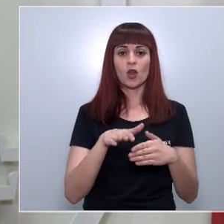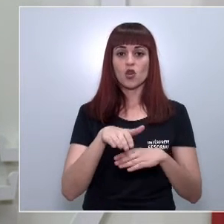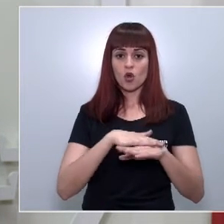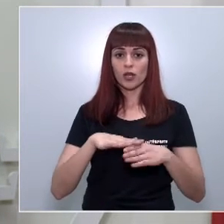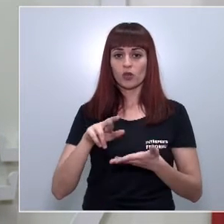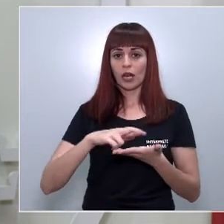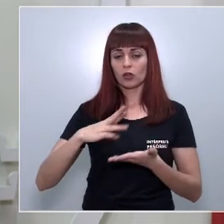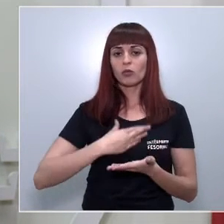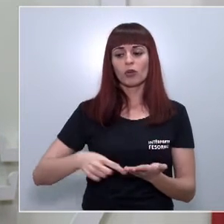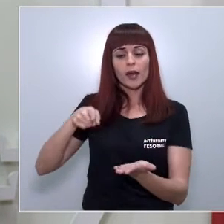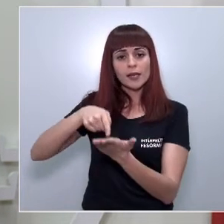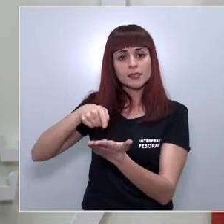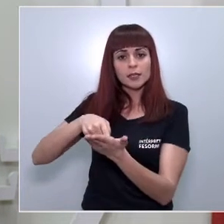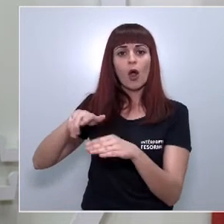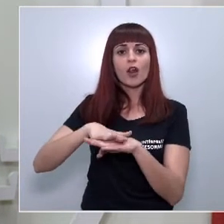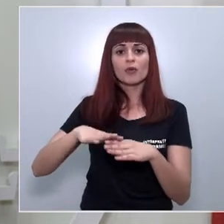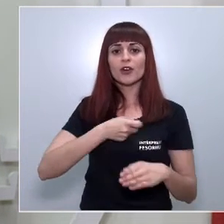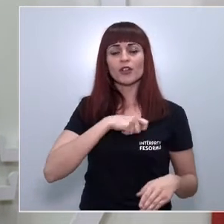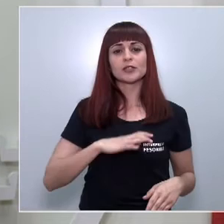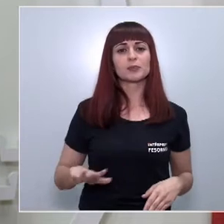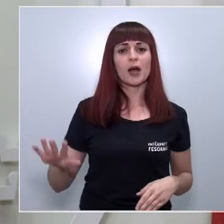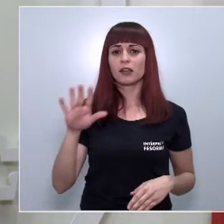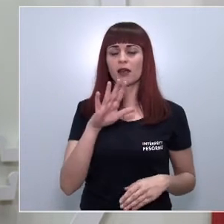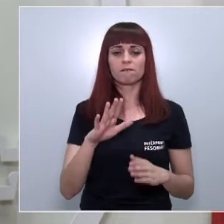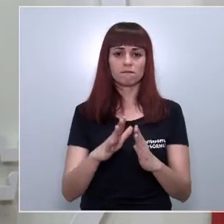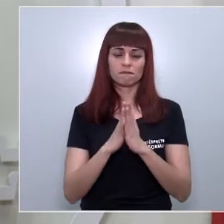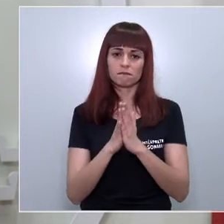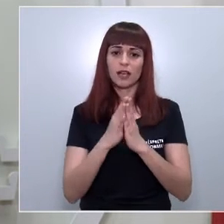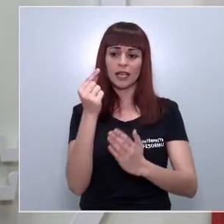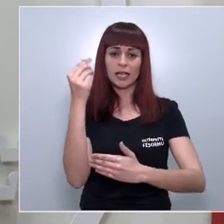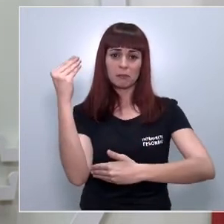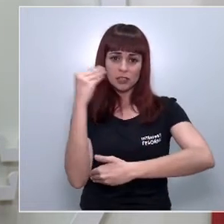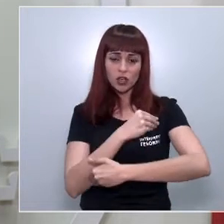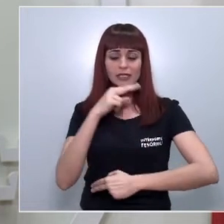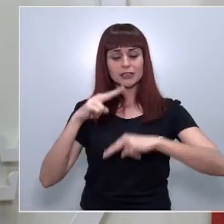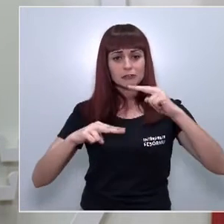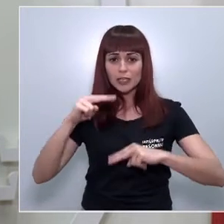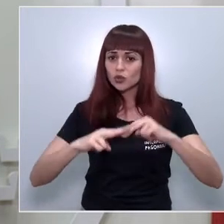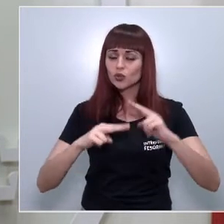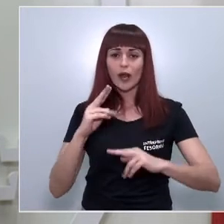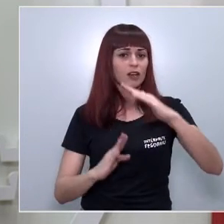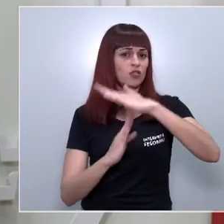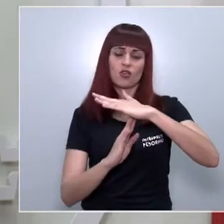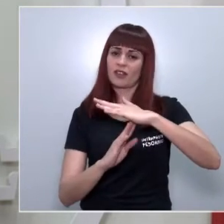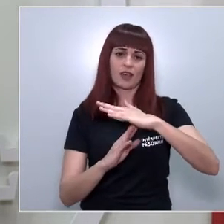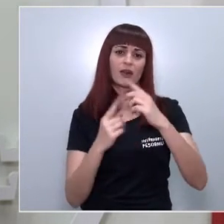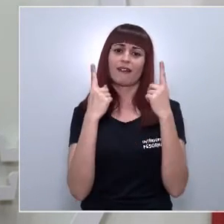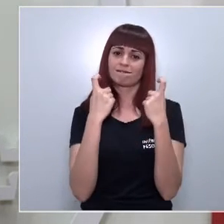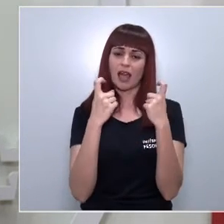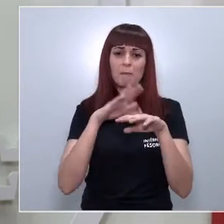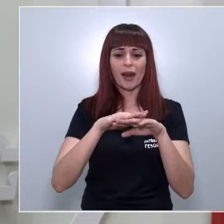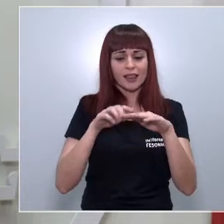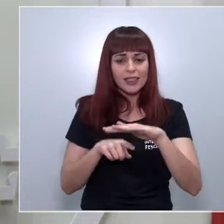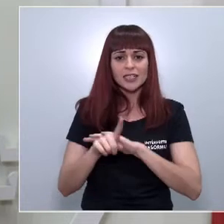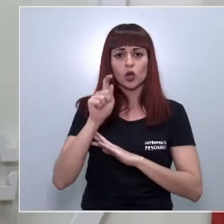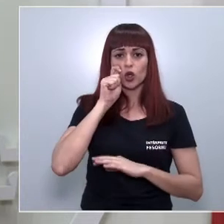exigimos al Gobierno de España que no detenga las inversiones en infraestructuras fundamentales para el desarrollo económico y turístico